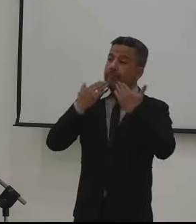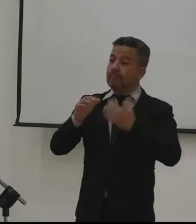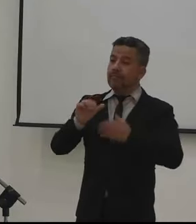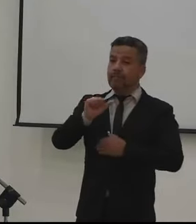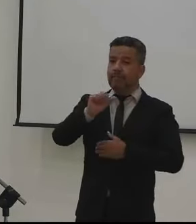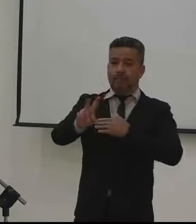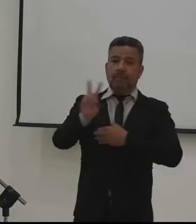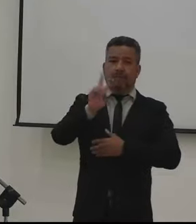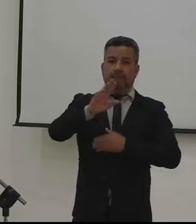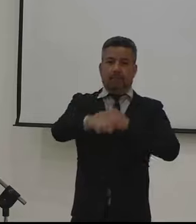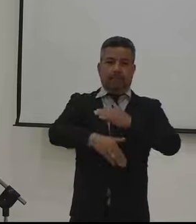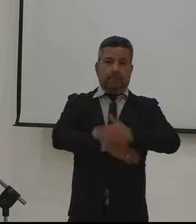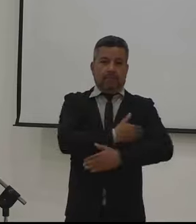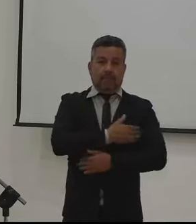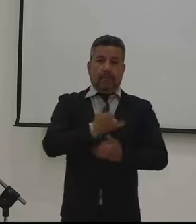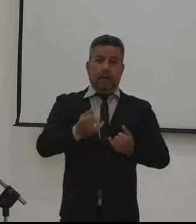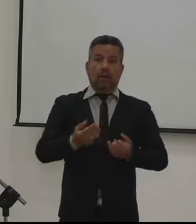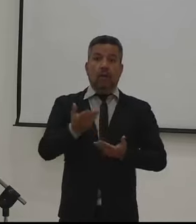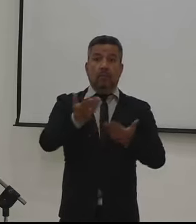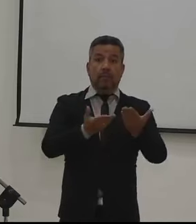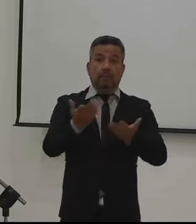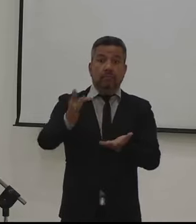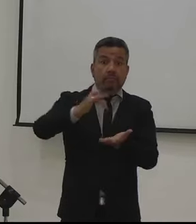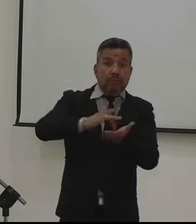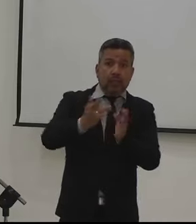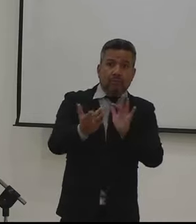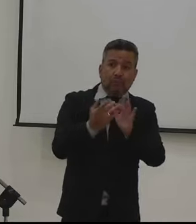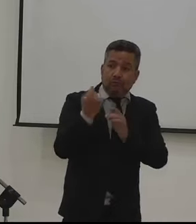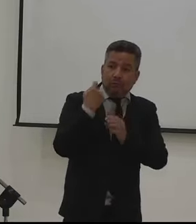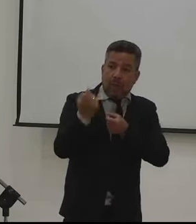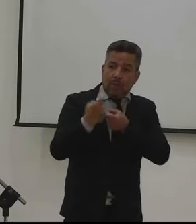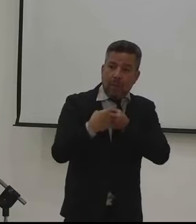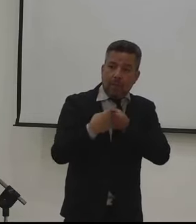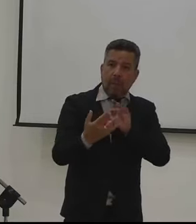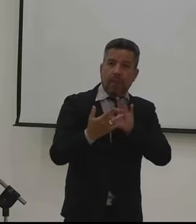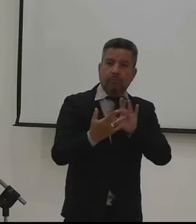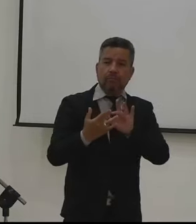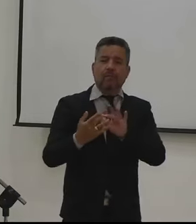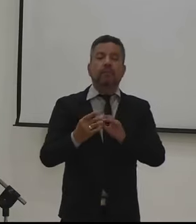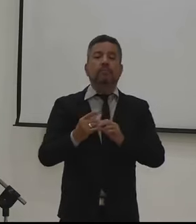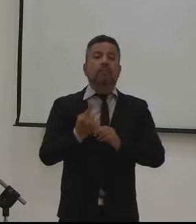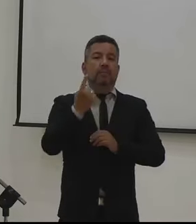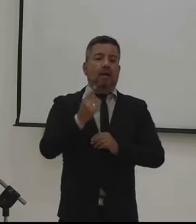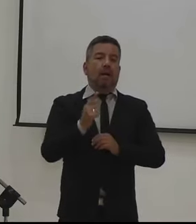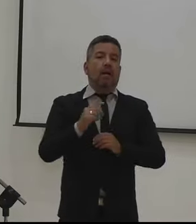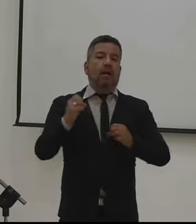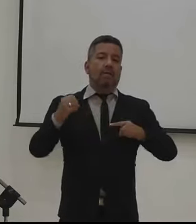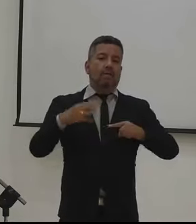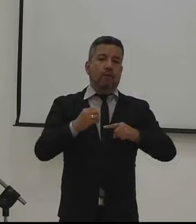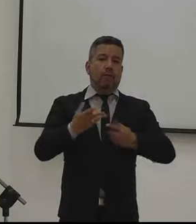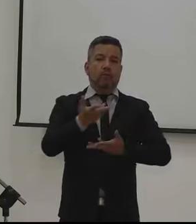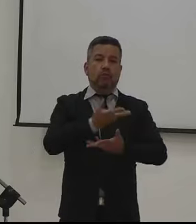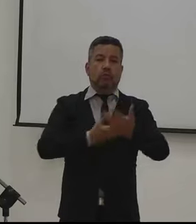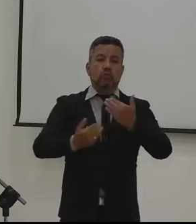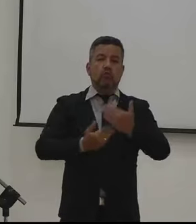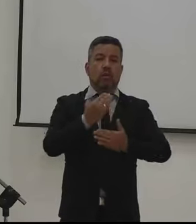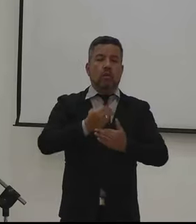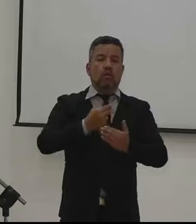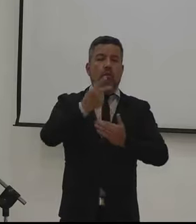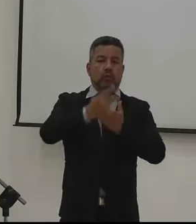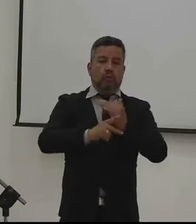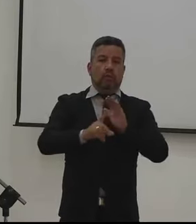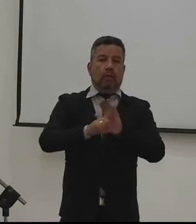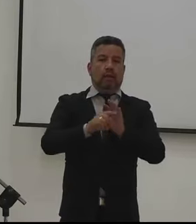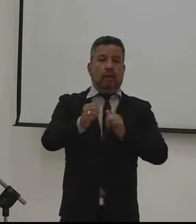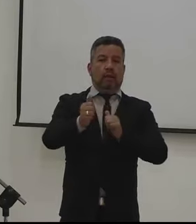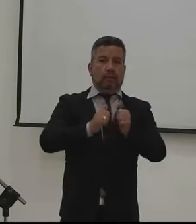Muchas gracias, señora viceministra. Los invitamos a ver a las personas que apenas se conectan a esta transmisión del primer foro de la socialización del nuevo